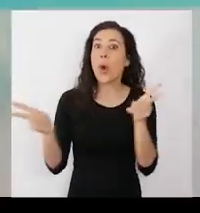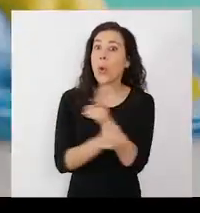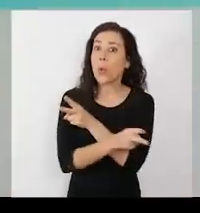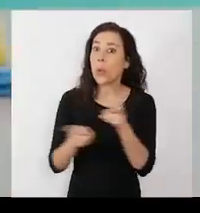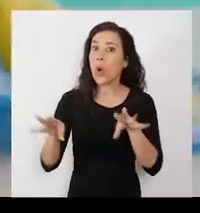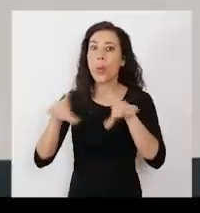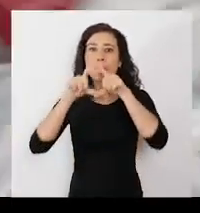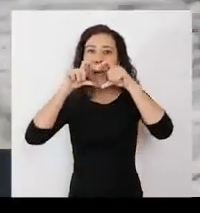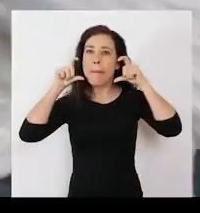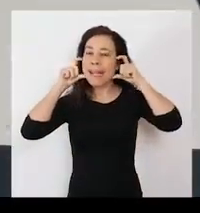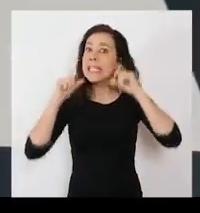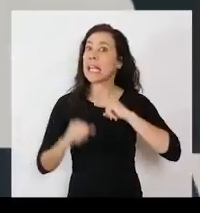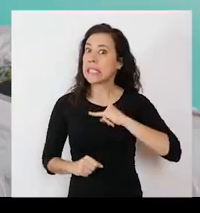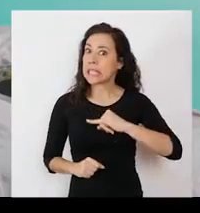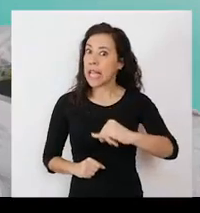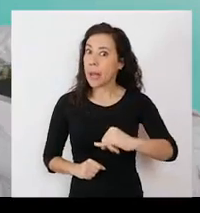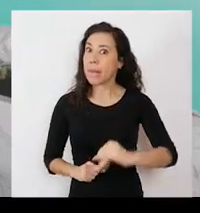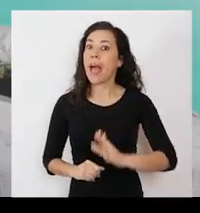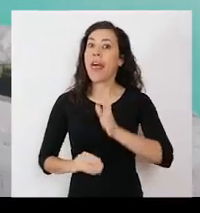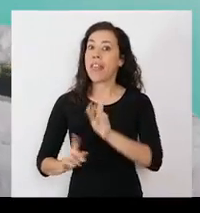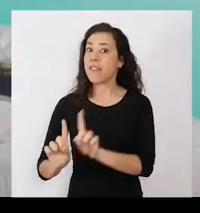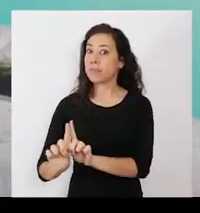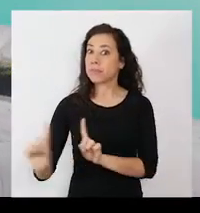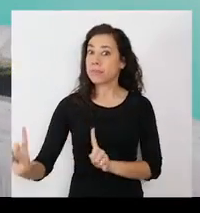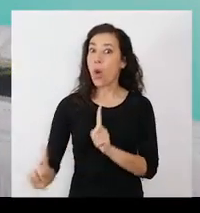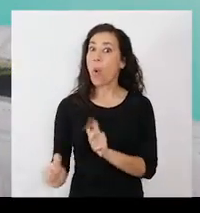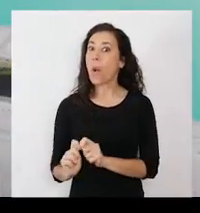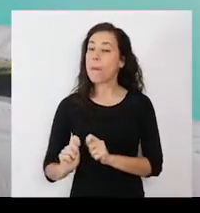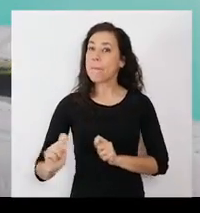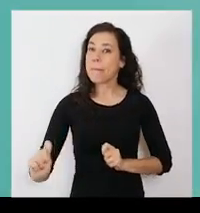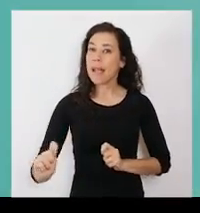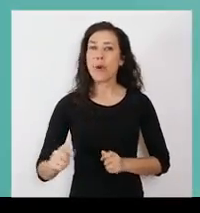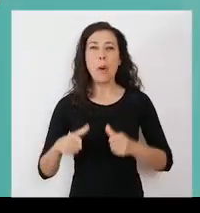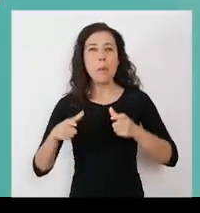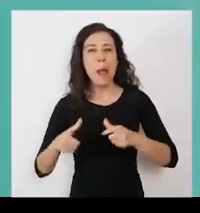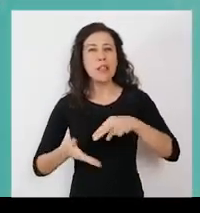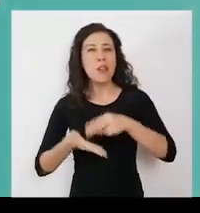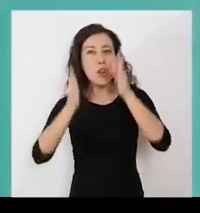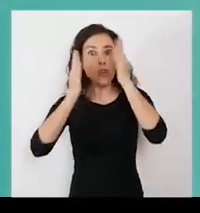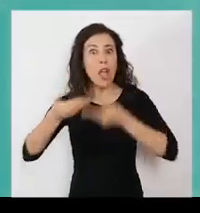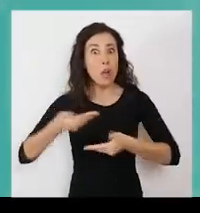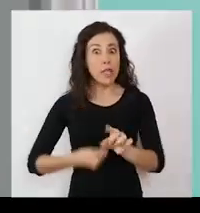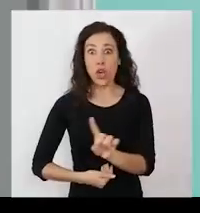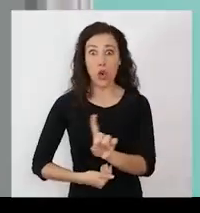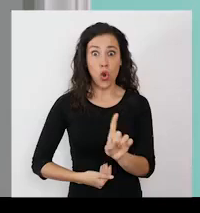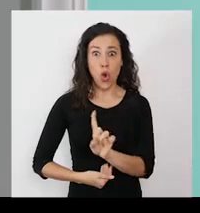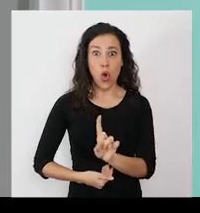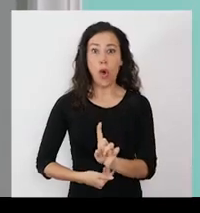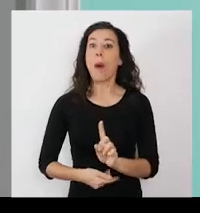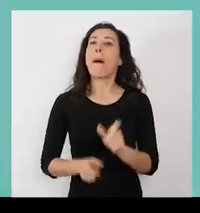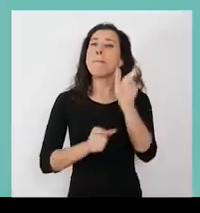Utiliza la mascarilla en todo momento. Mantén la distancia de un metro. No compartas platos y utensilios de aseo.